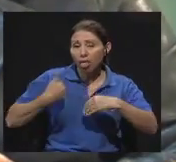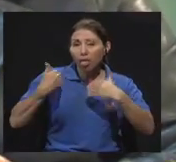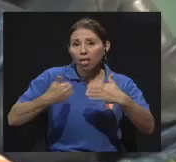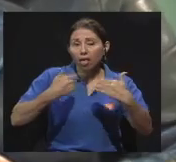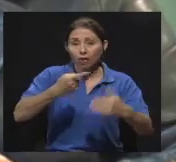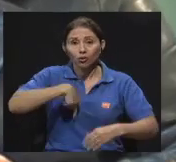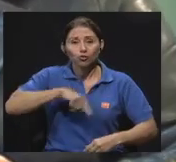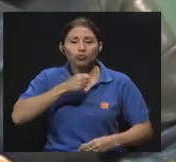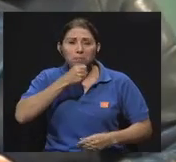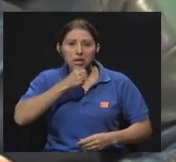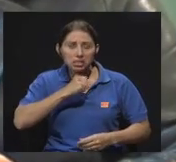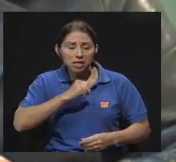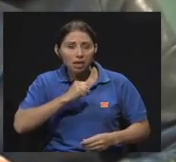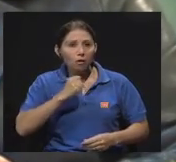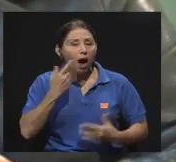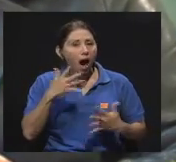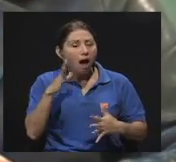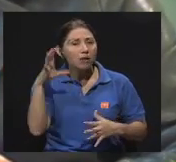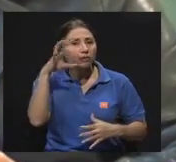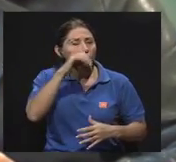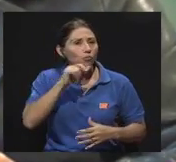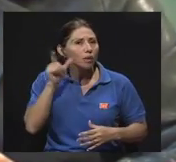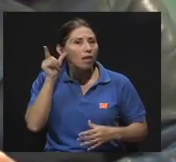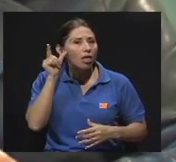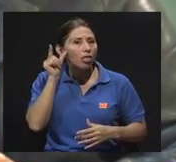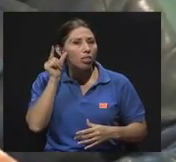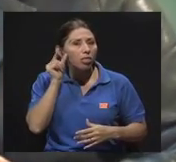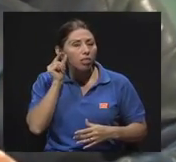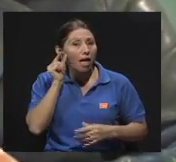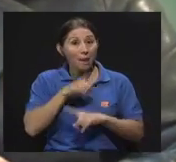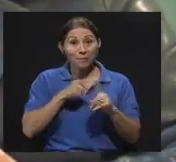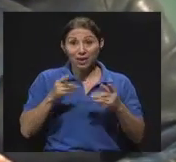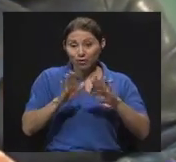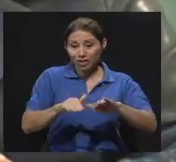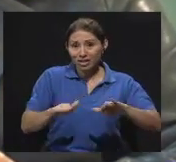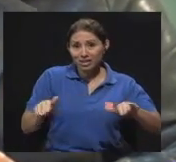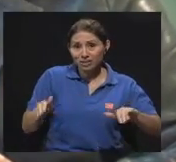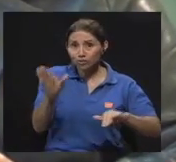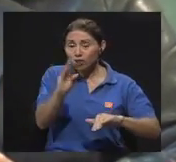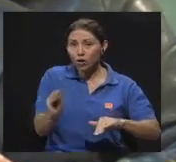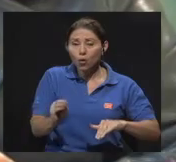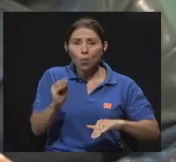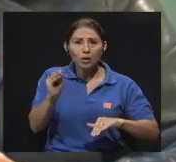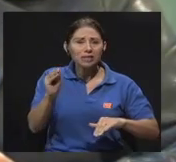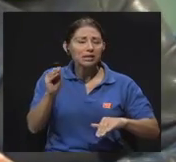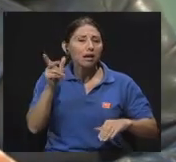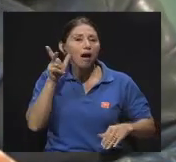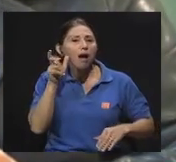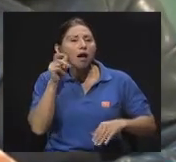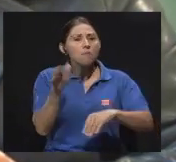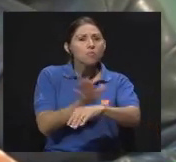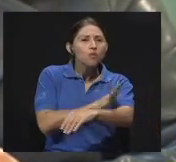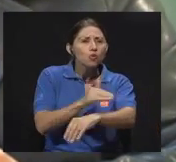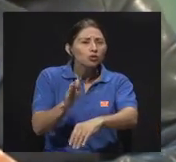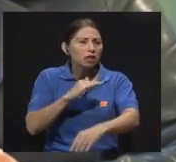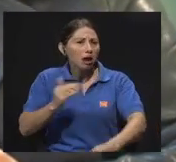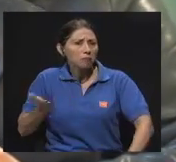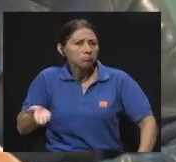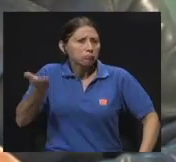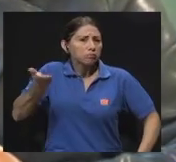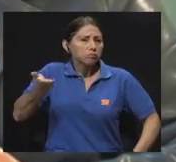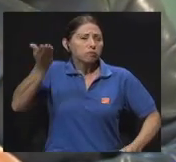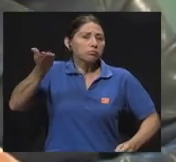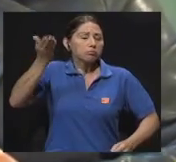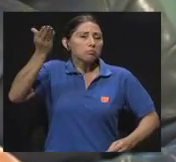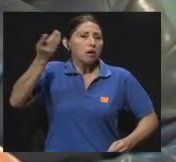pero cuando se trata de estos niños o jóvenes que escuchan esta música a grandes volúmenes no nos damos cuenta, ¿verdad? Pero cuando ya